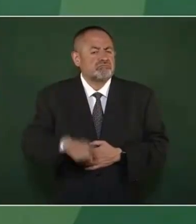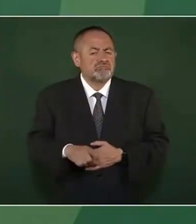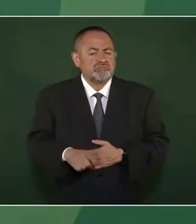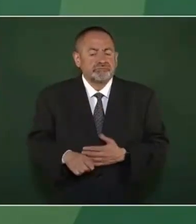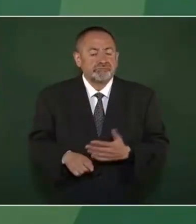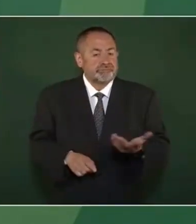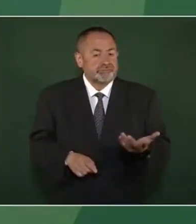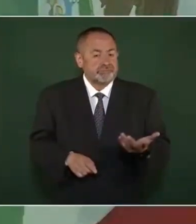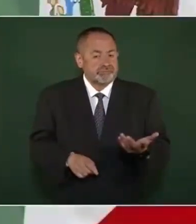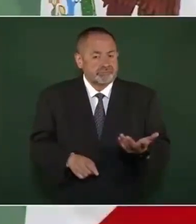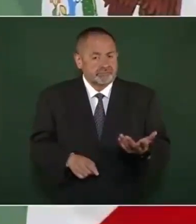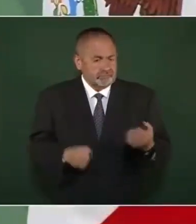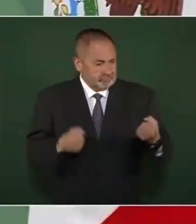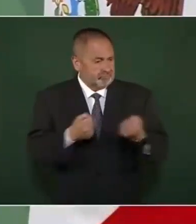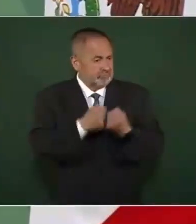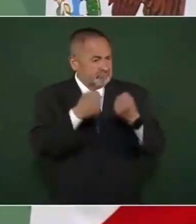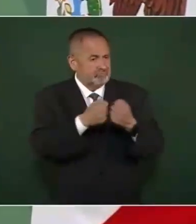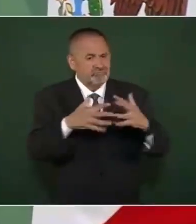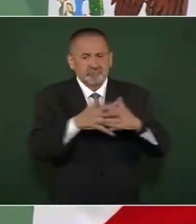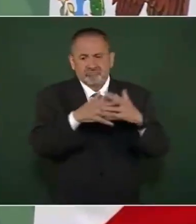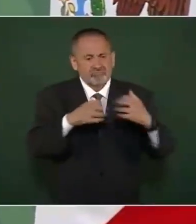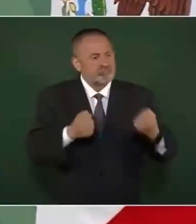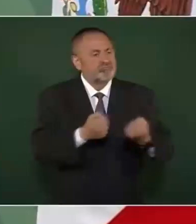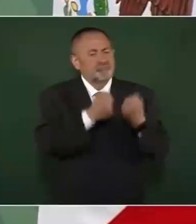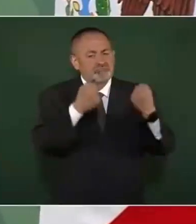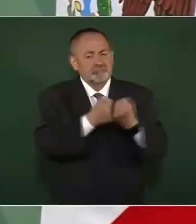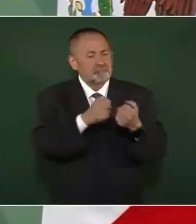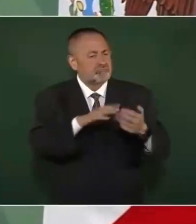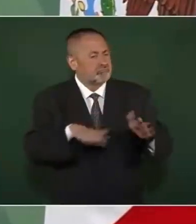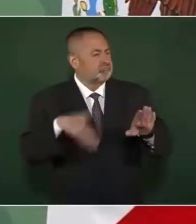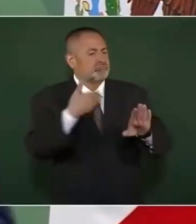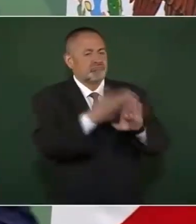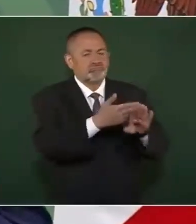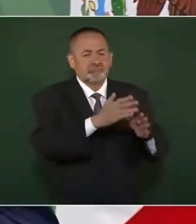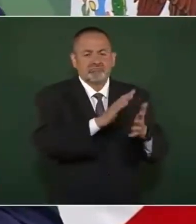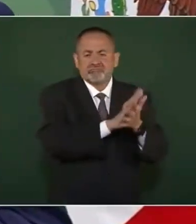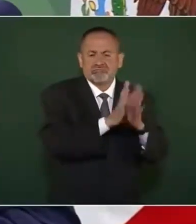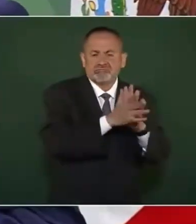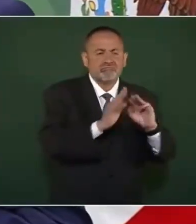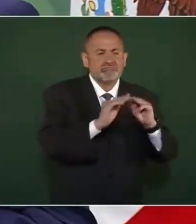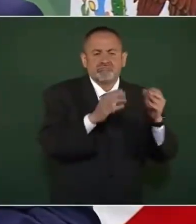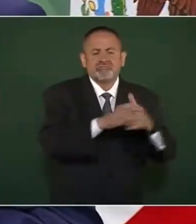el combate a los narcotraficantes